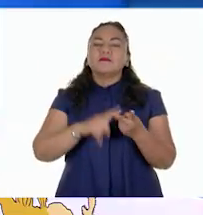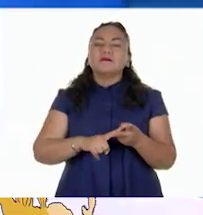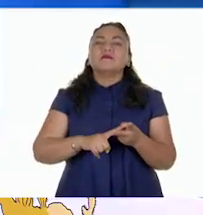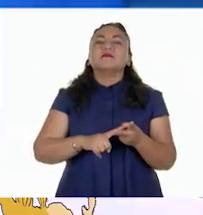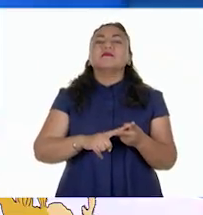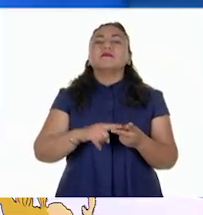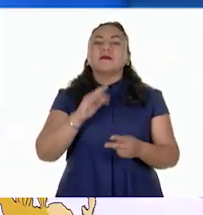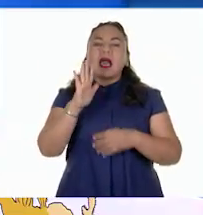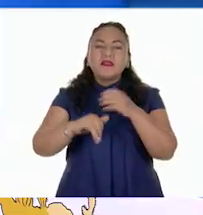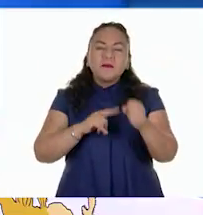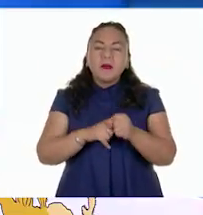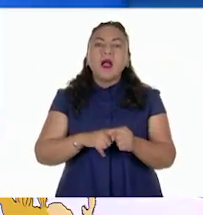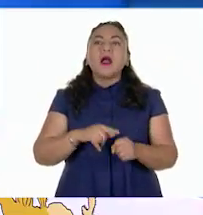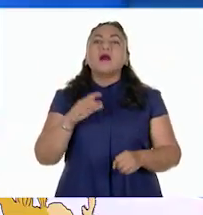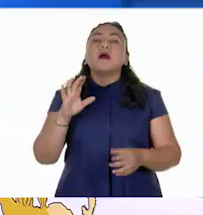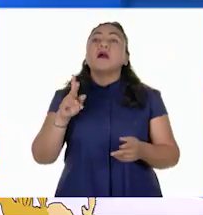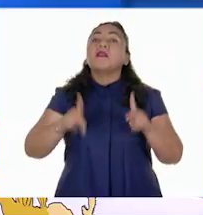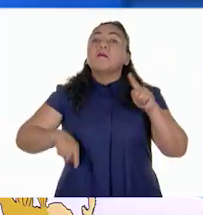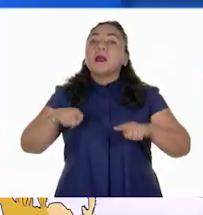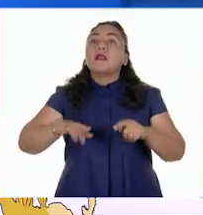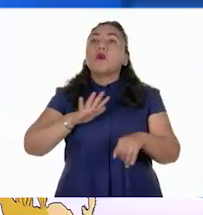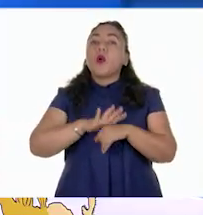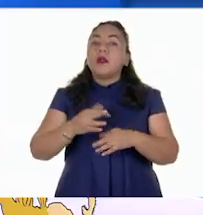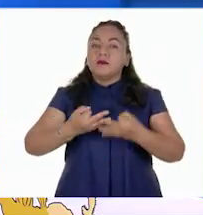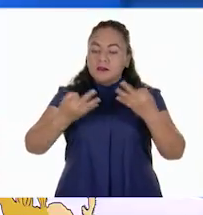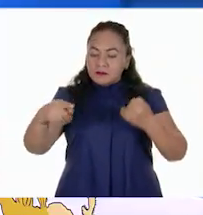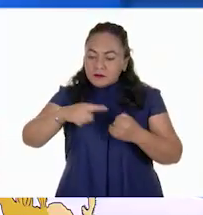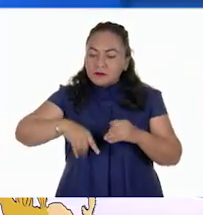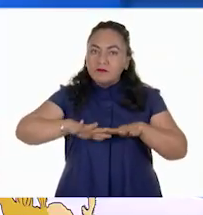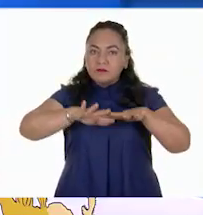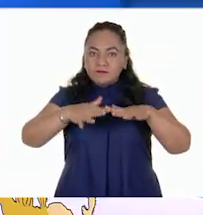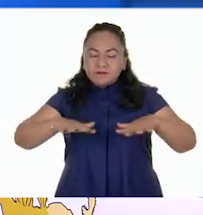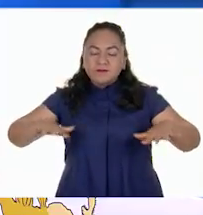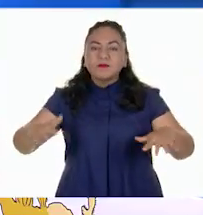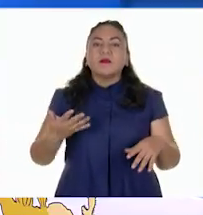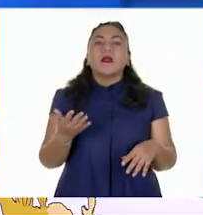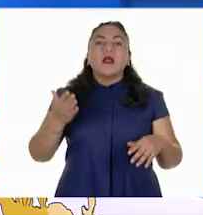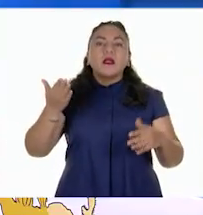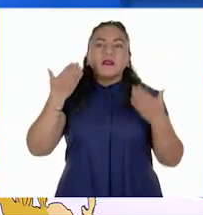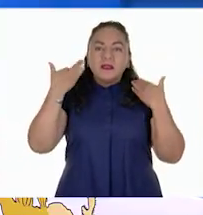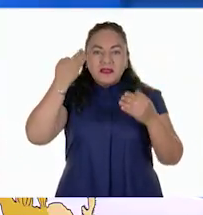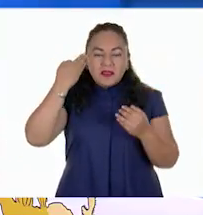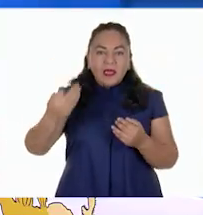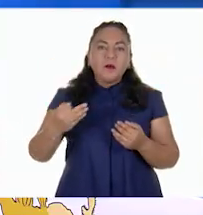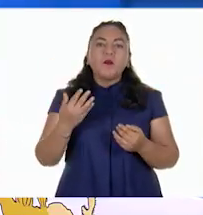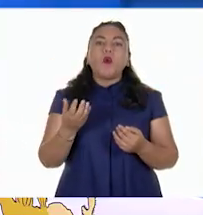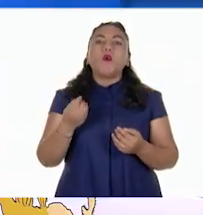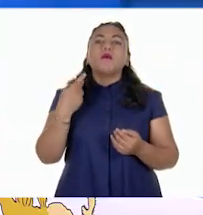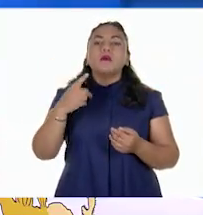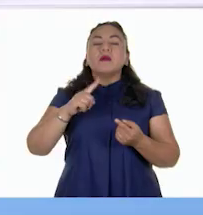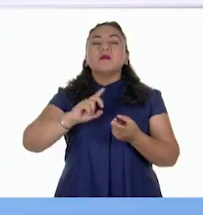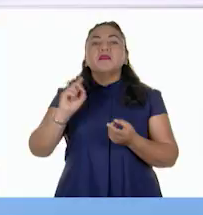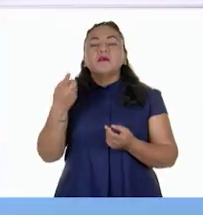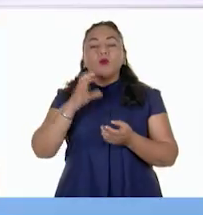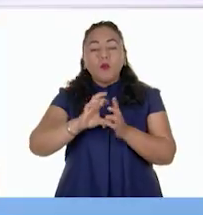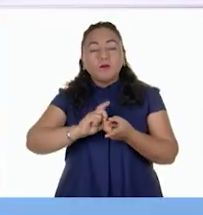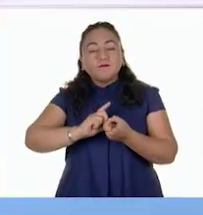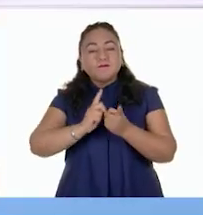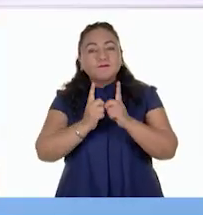condiciones del clima, el relieve, la hidrografía, el suelo y el desarrollo tecnológico.